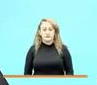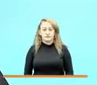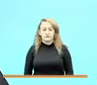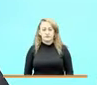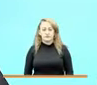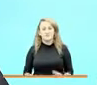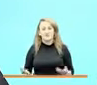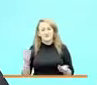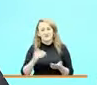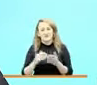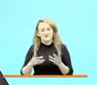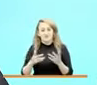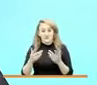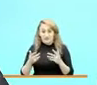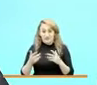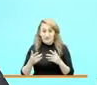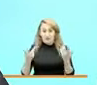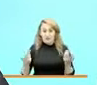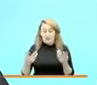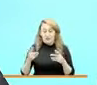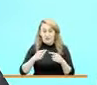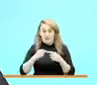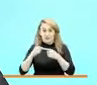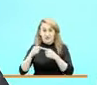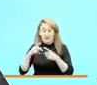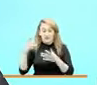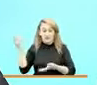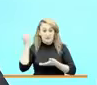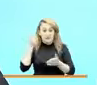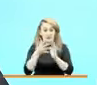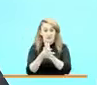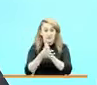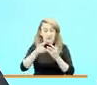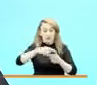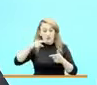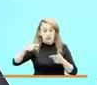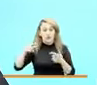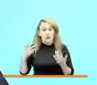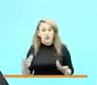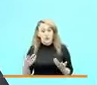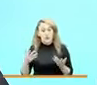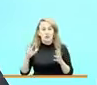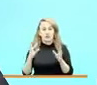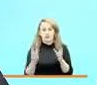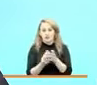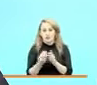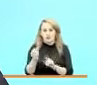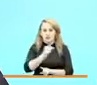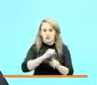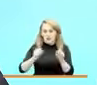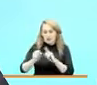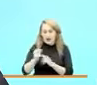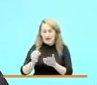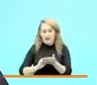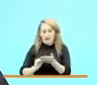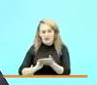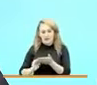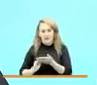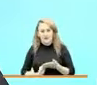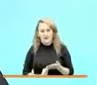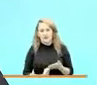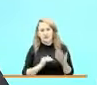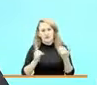Regresamos a esta transmisión especial de rendición de cuentas del sector de la inclusión social y la reconciliación. A